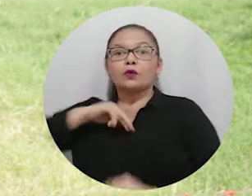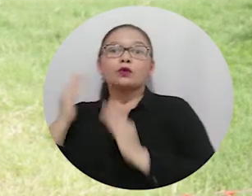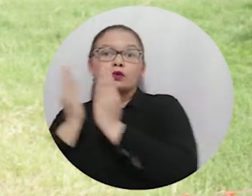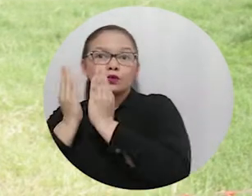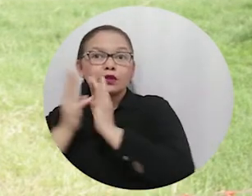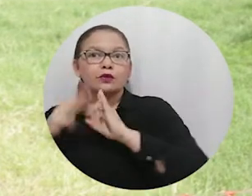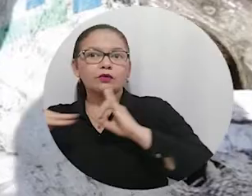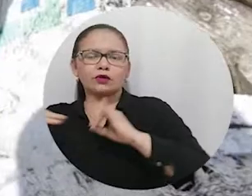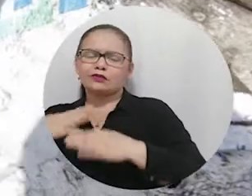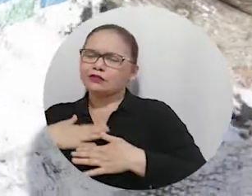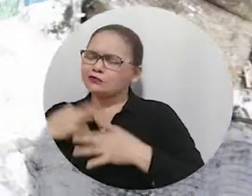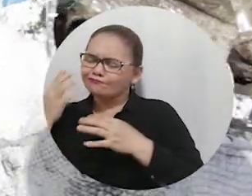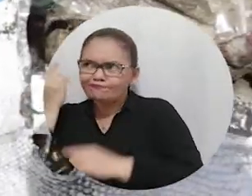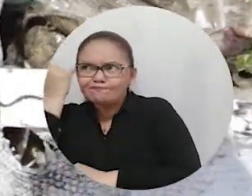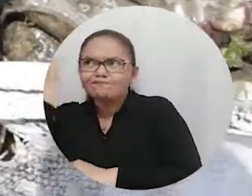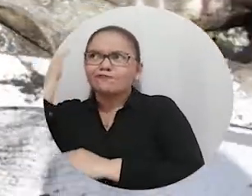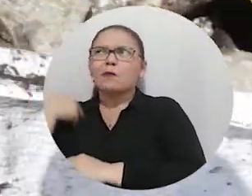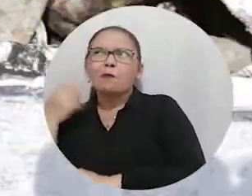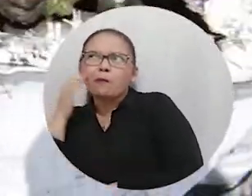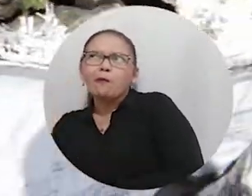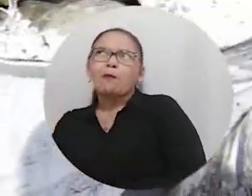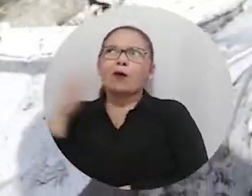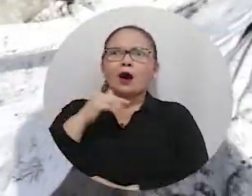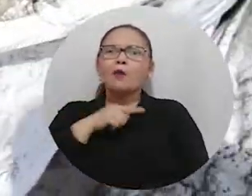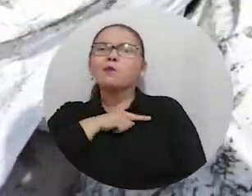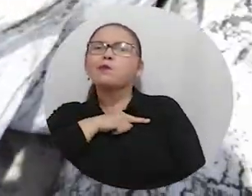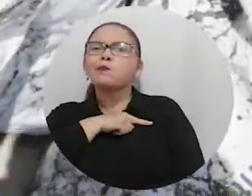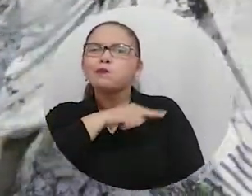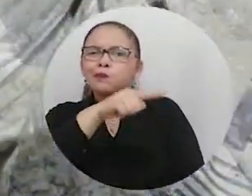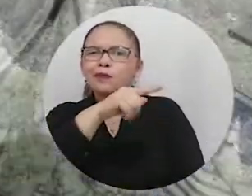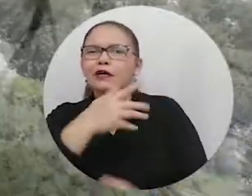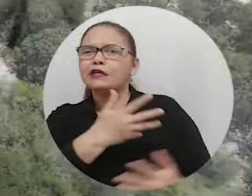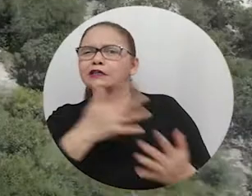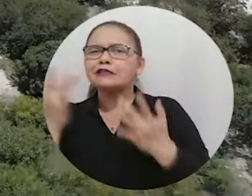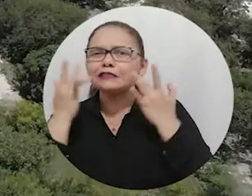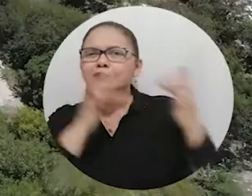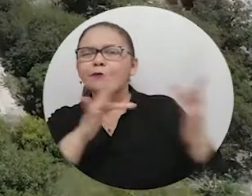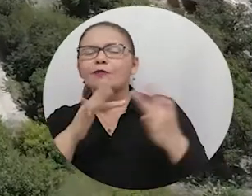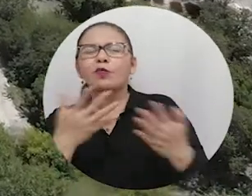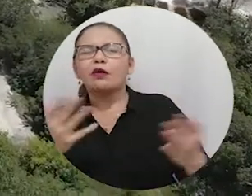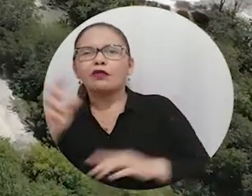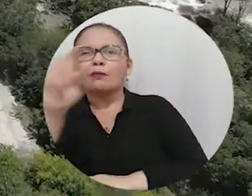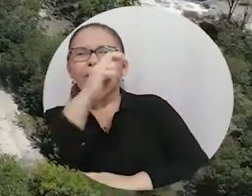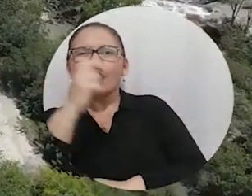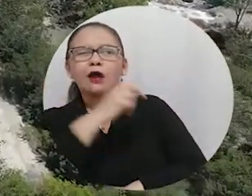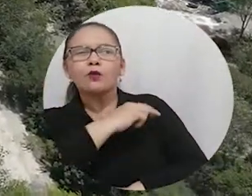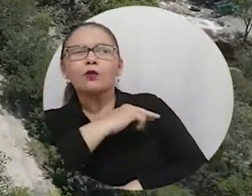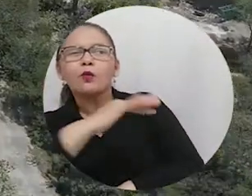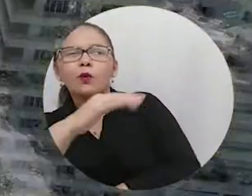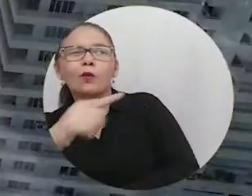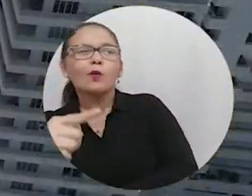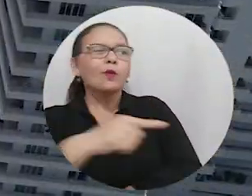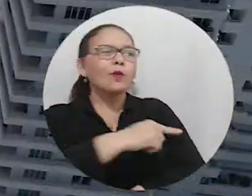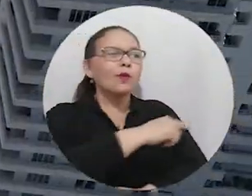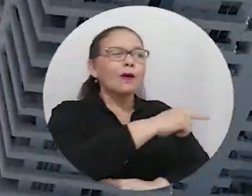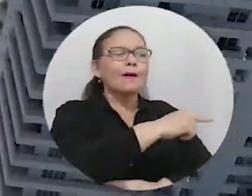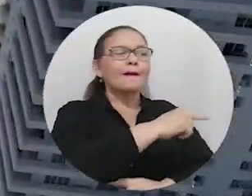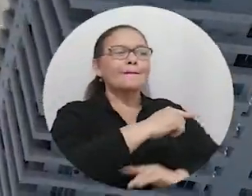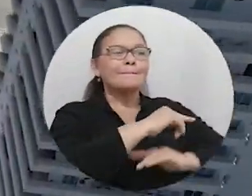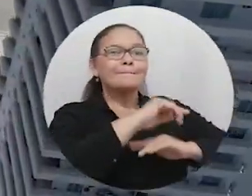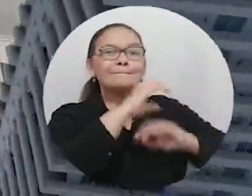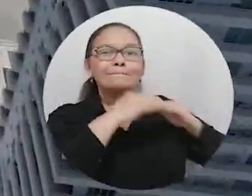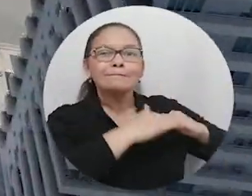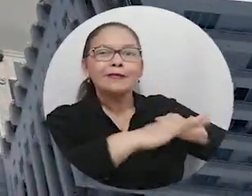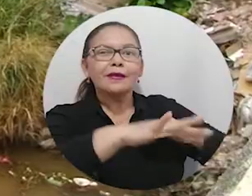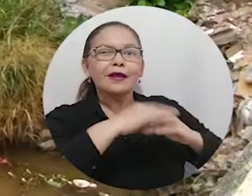iniciativa de hacer esta gran jornada de limpieza que toma la bahía de Santa Marta, la playa de Los Cocos y lo que es la desembocadura del río